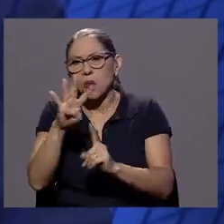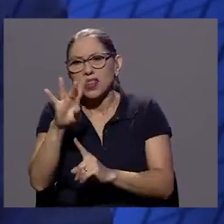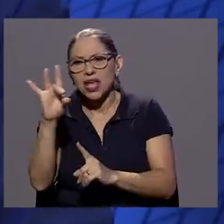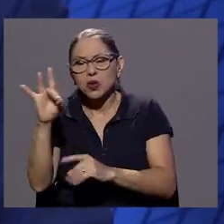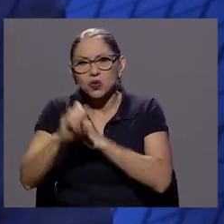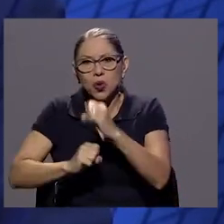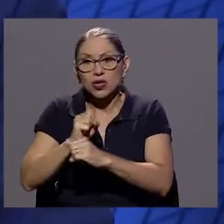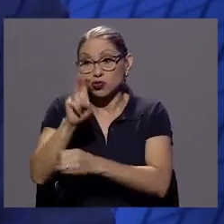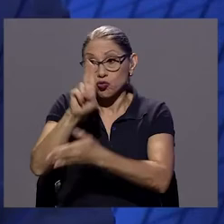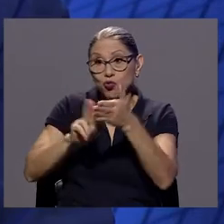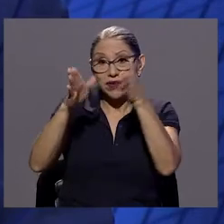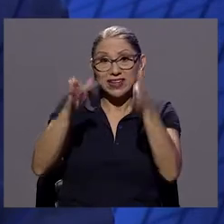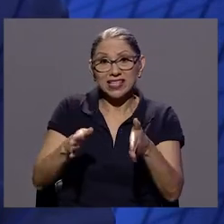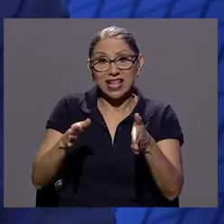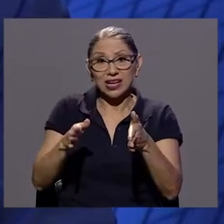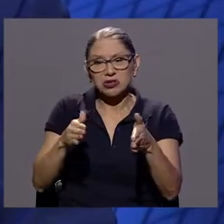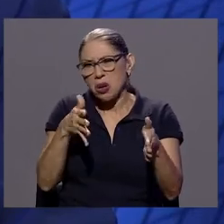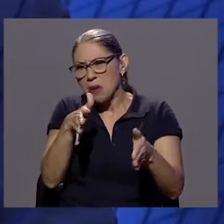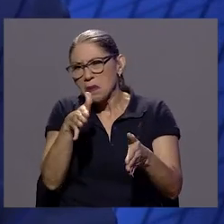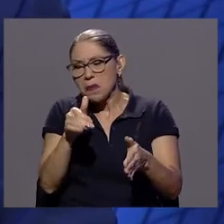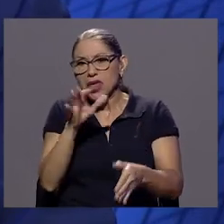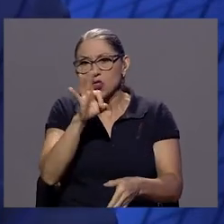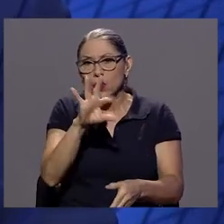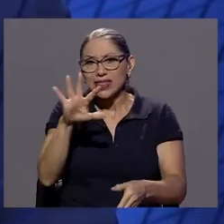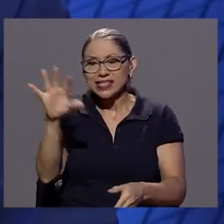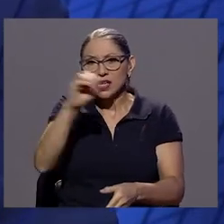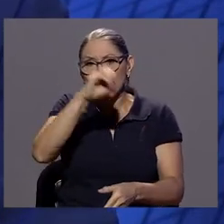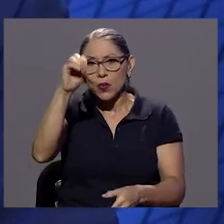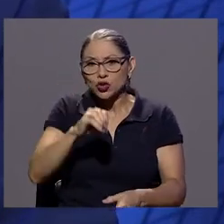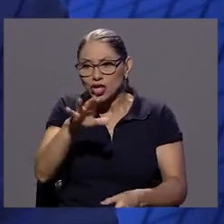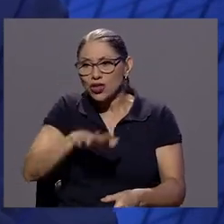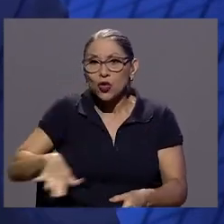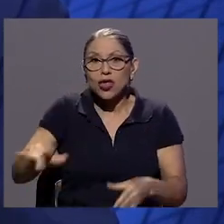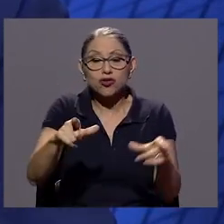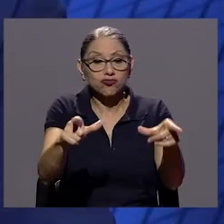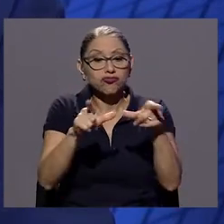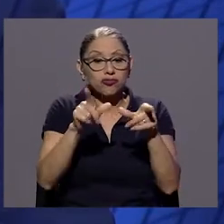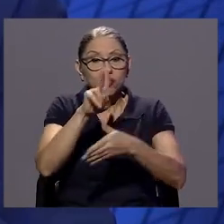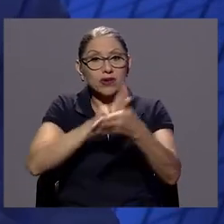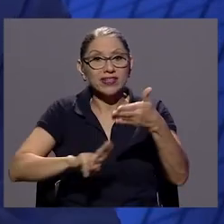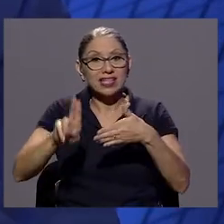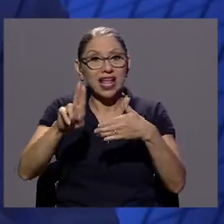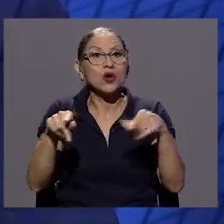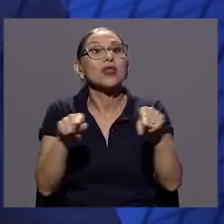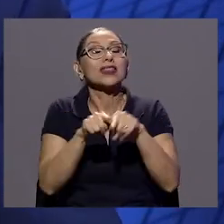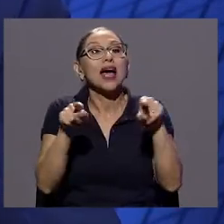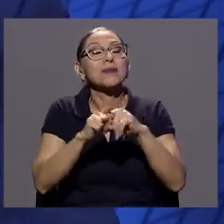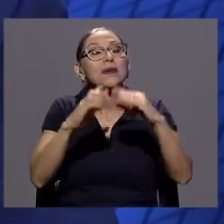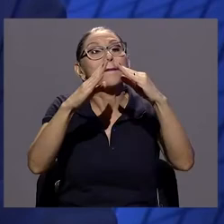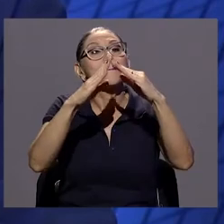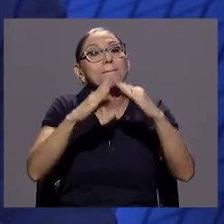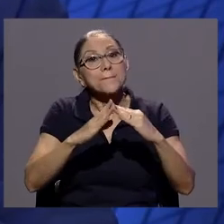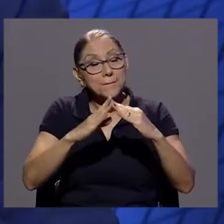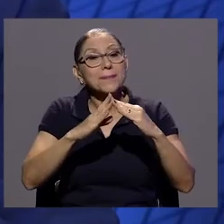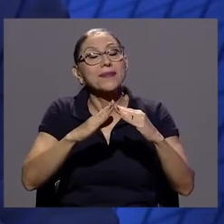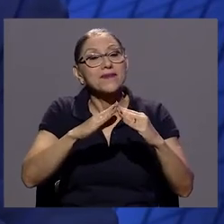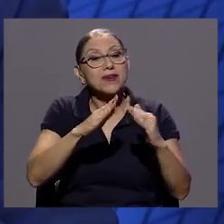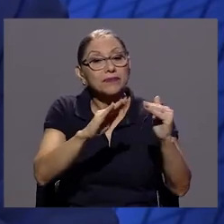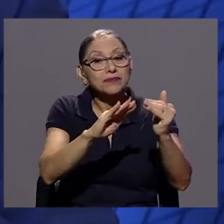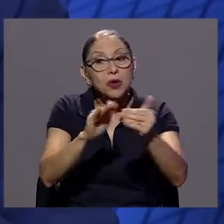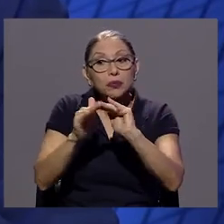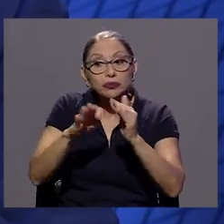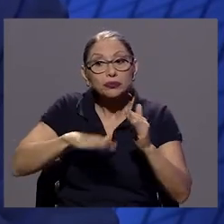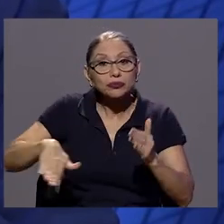universitario, cerca del 95% de este segundo segmento tiene grado universitario, de área urbana también, alrededor de un 65